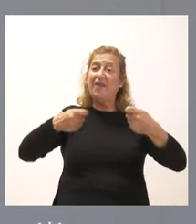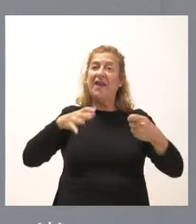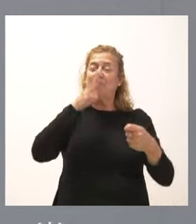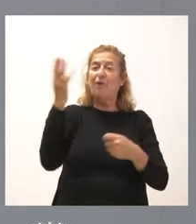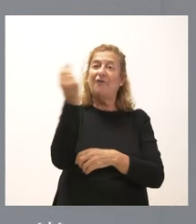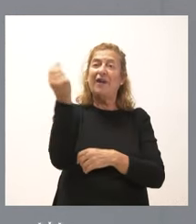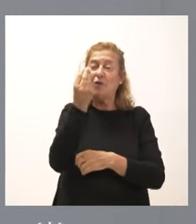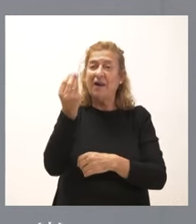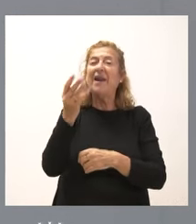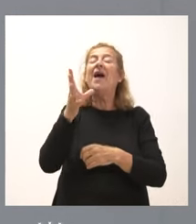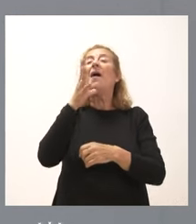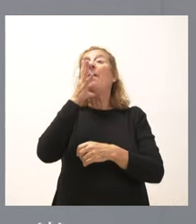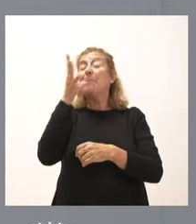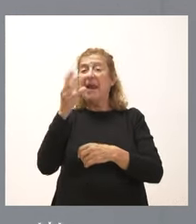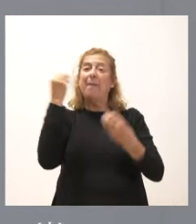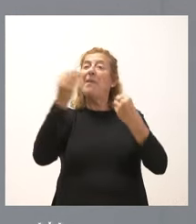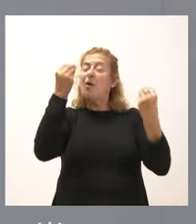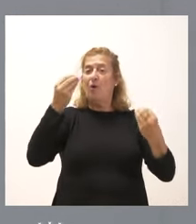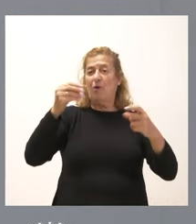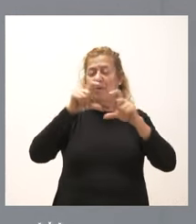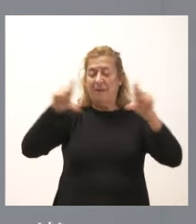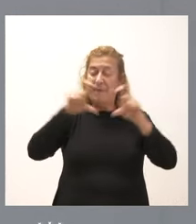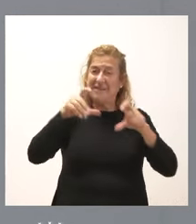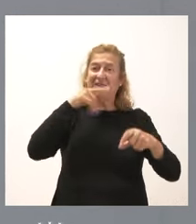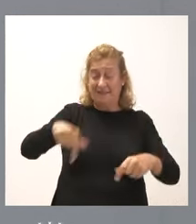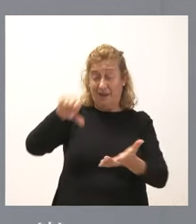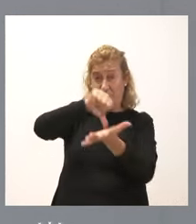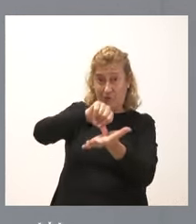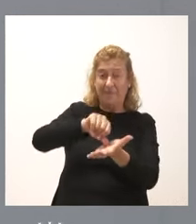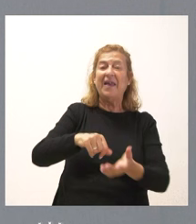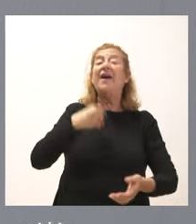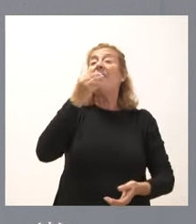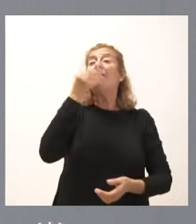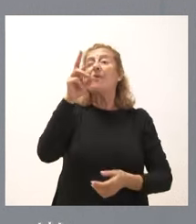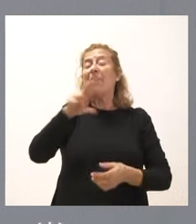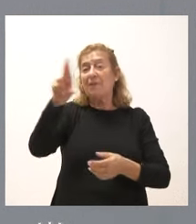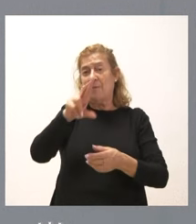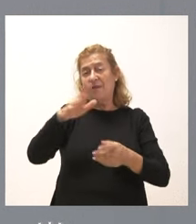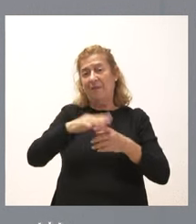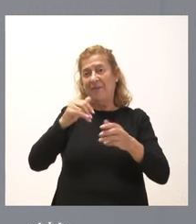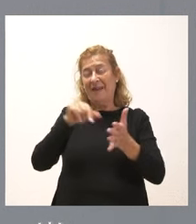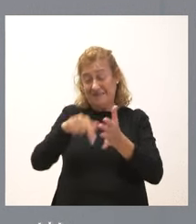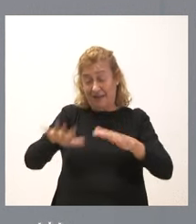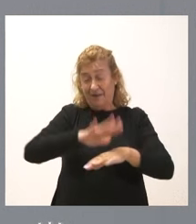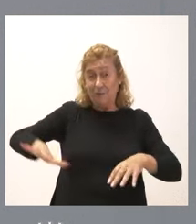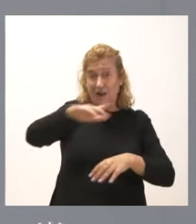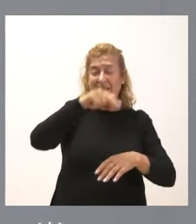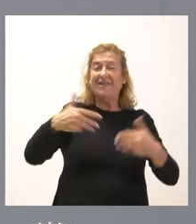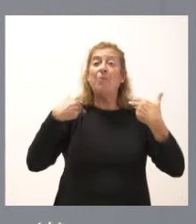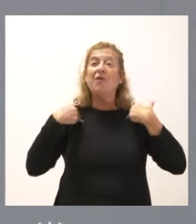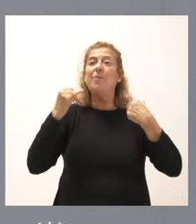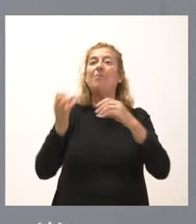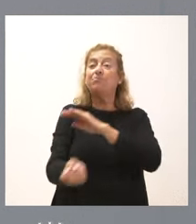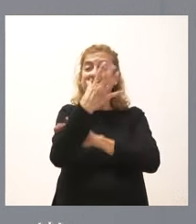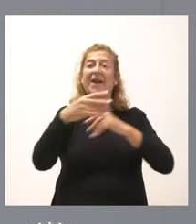y productividad de las empresas instaladas en este enclave. La finalidad es favorecer la recuperación de la actividad industrial de este municipio, la creación de empleo